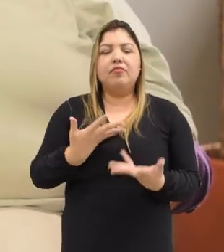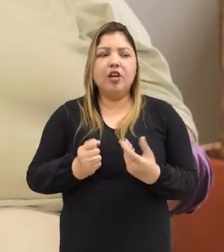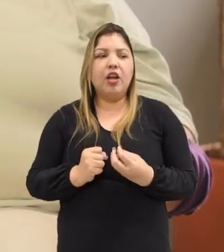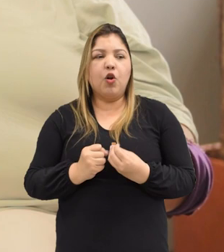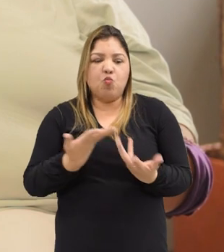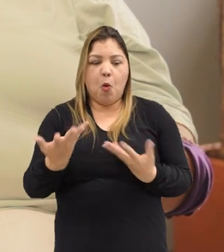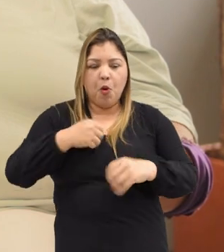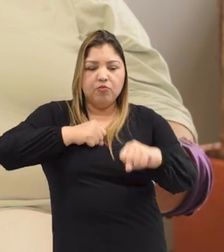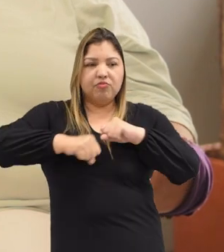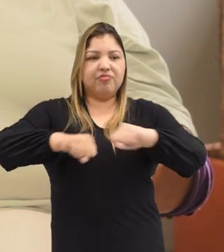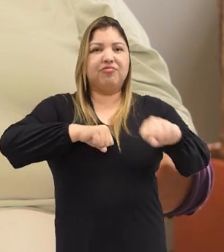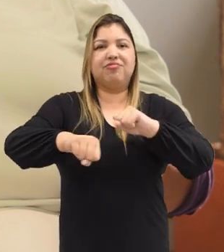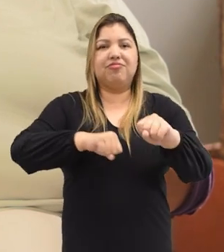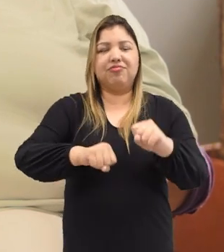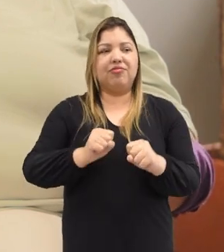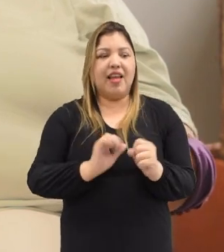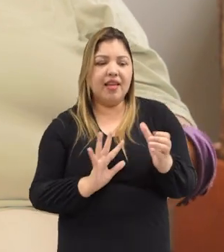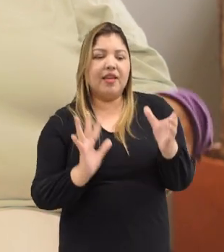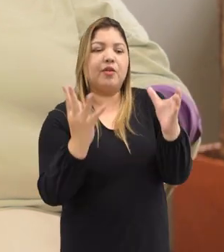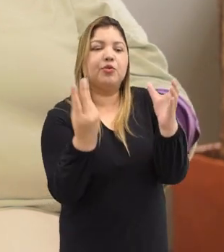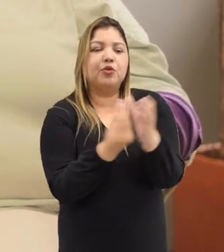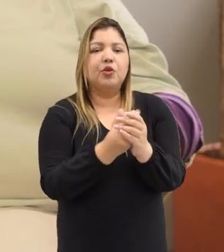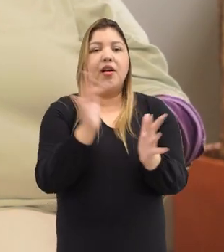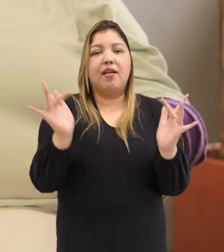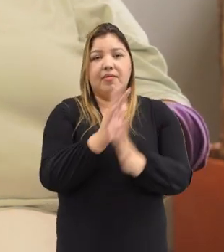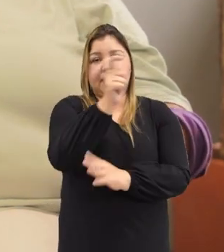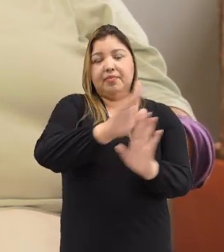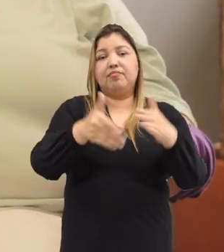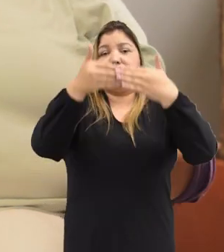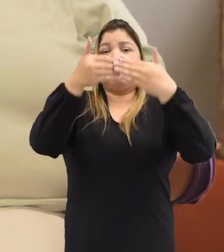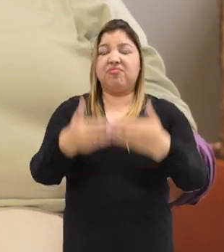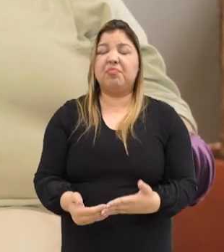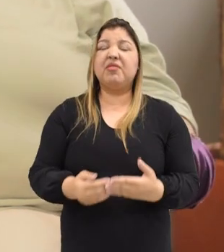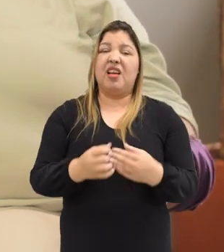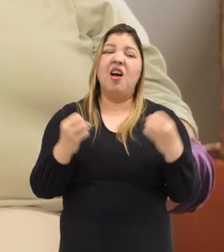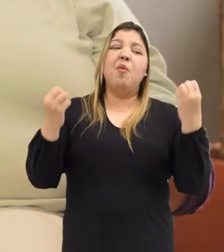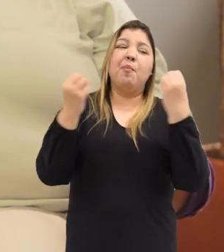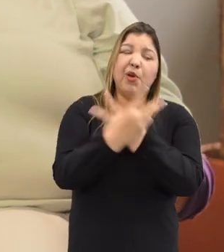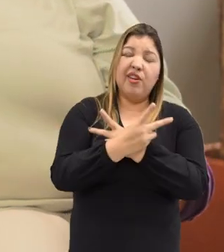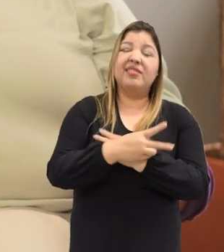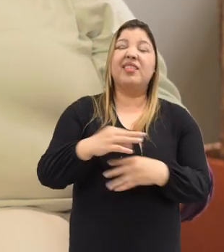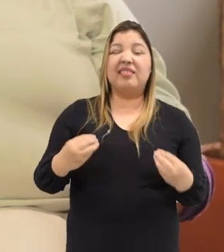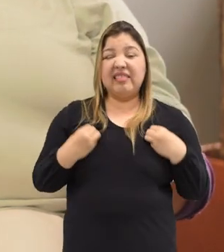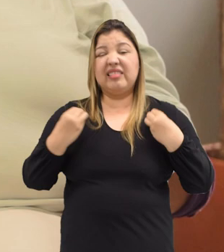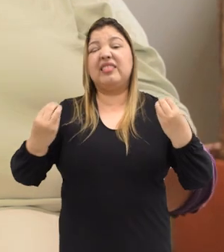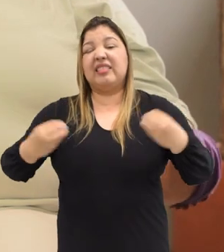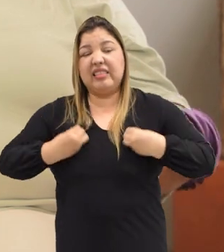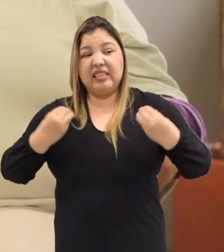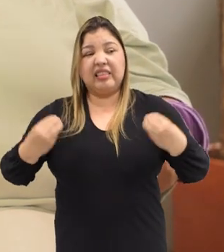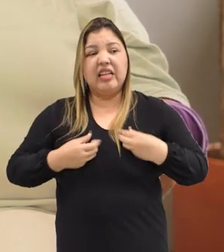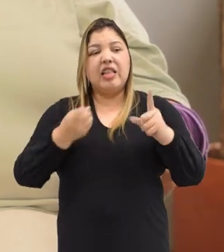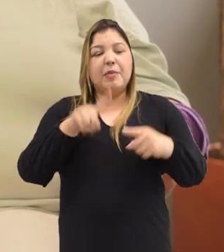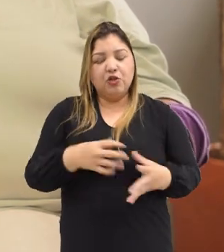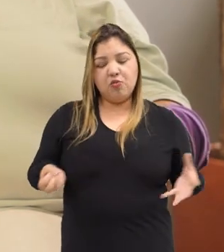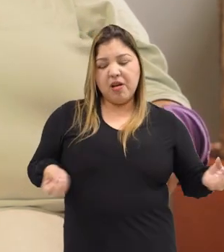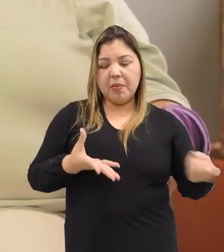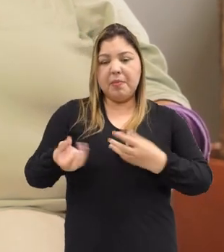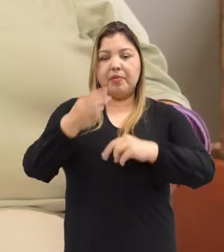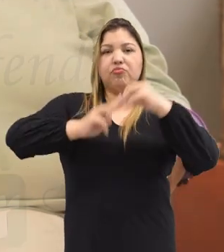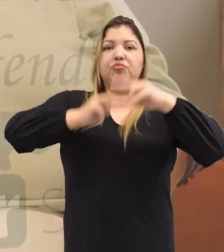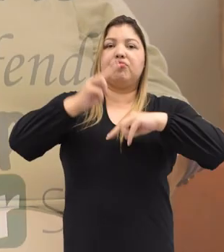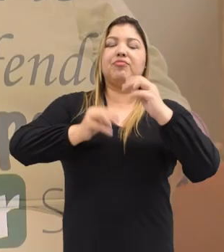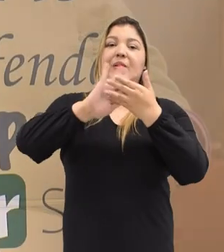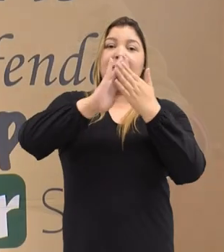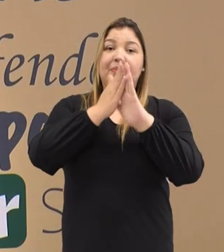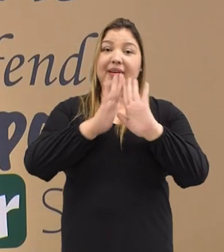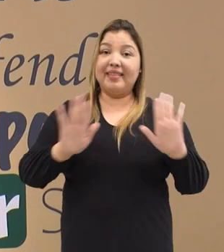la inclusión de las personas con discapacidad, que también sufrimos violencia, pero también me permite ser un agente para la construcción